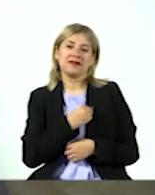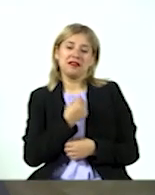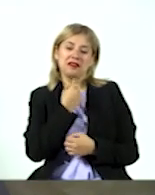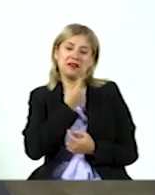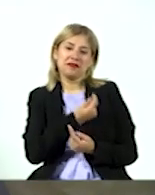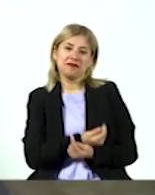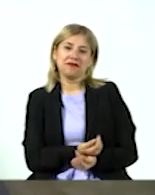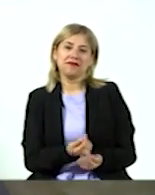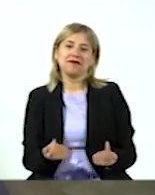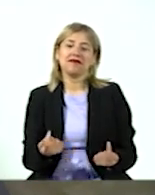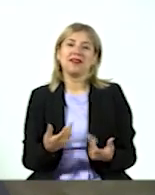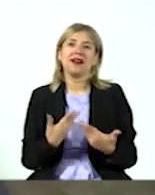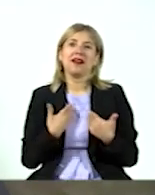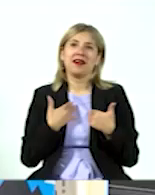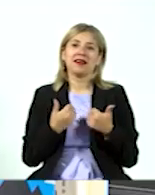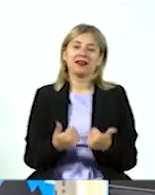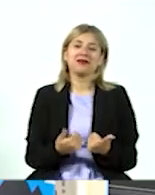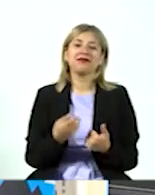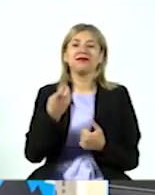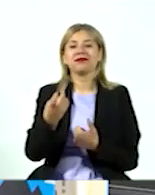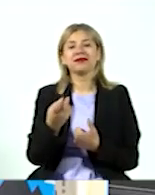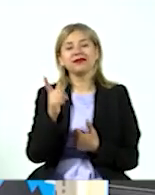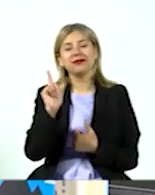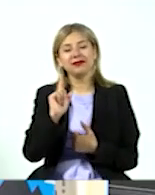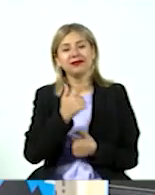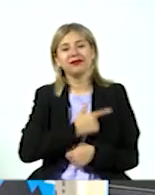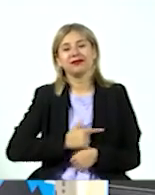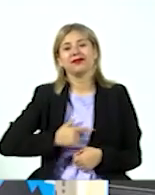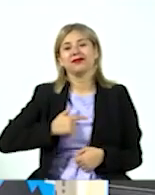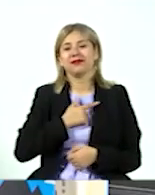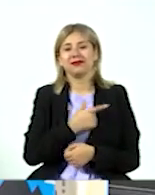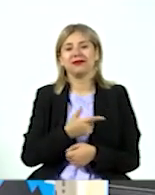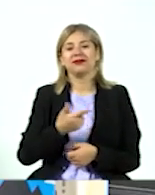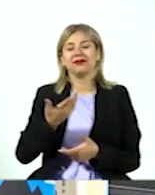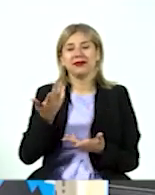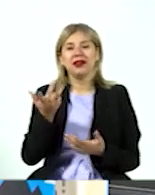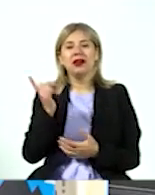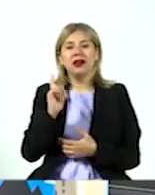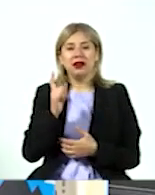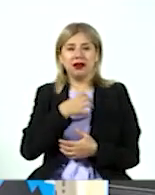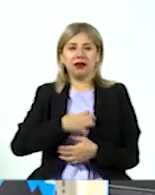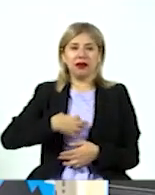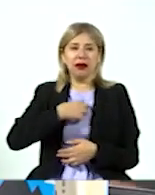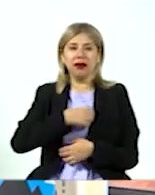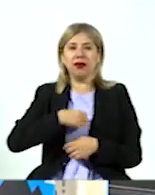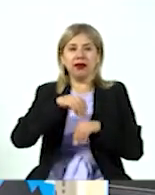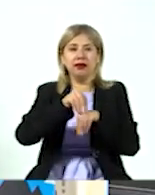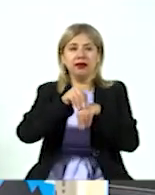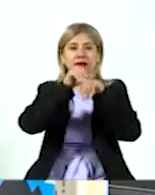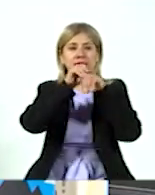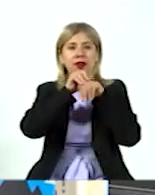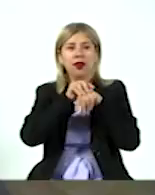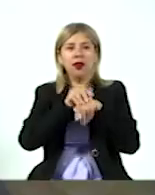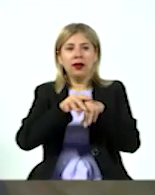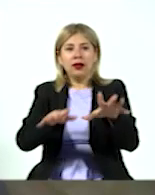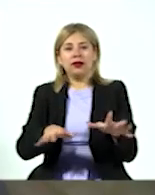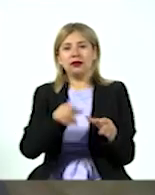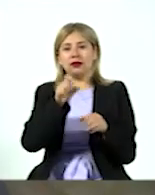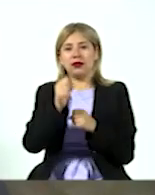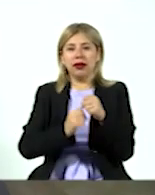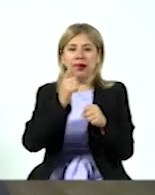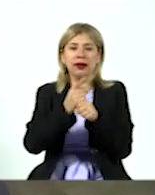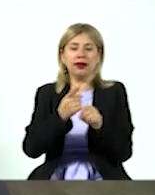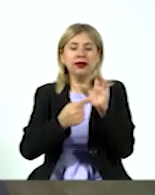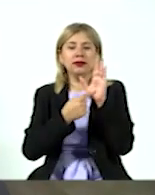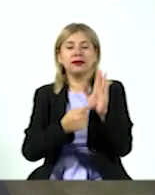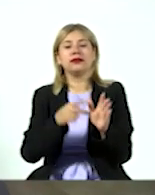entonces la verdad es que es una obra que espero que les guste, y estoy muy contento de que haya salido ya a publicar, así que haya tenido la gran oportunidad,